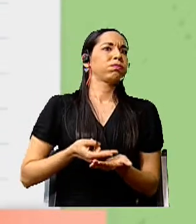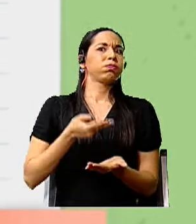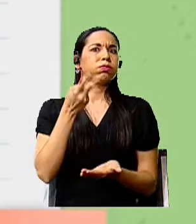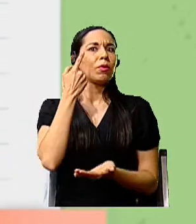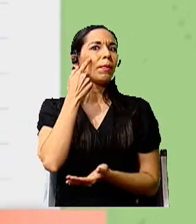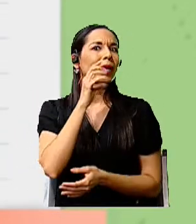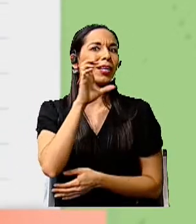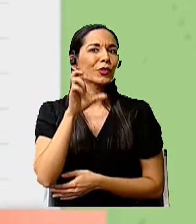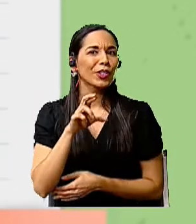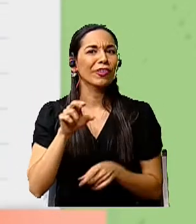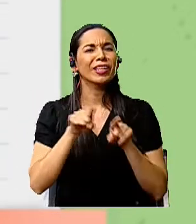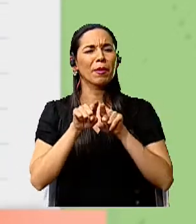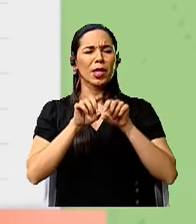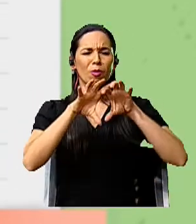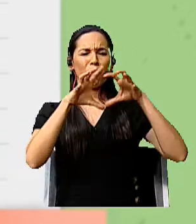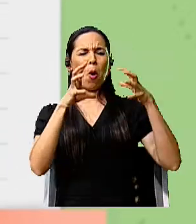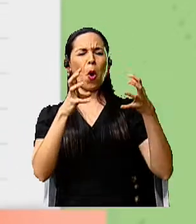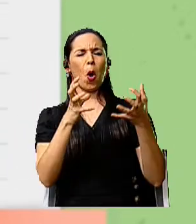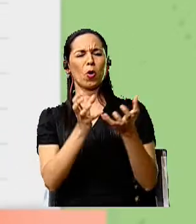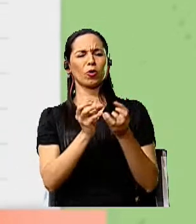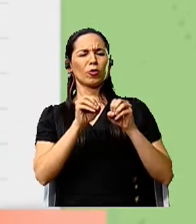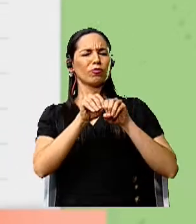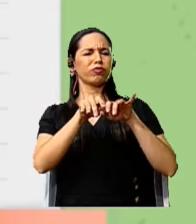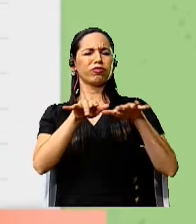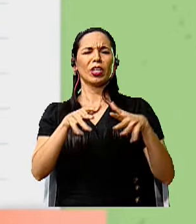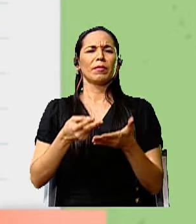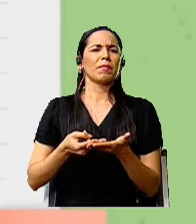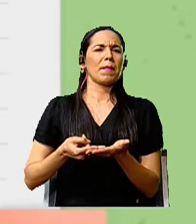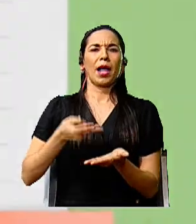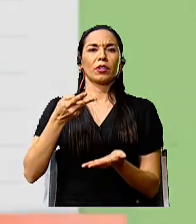la consideramos como un gran tesoro.